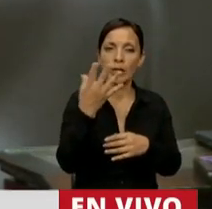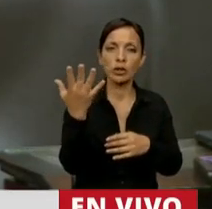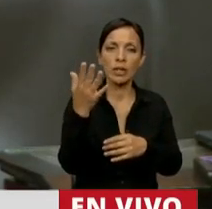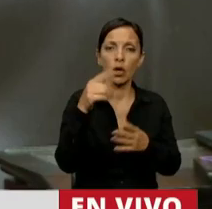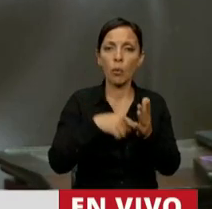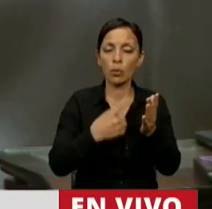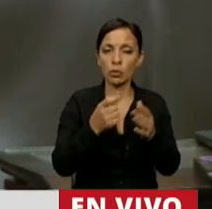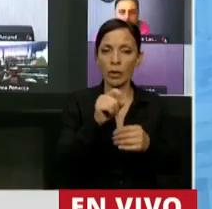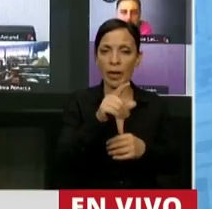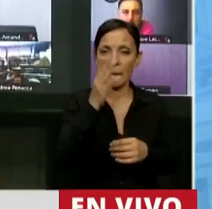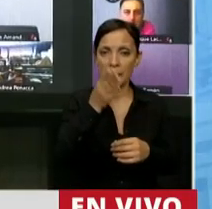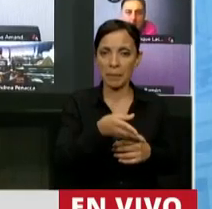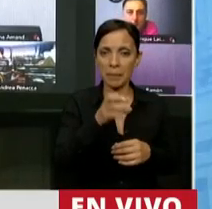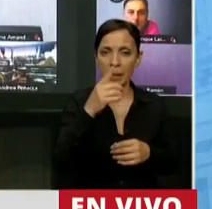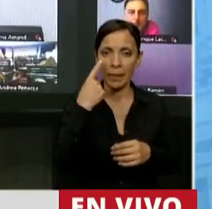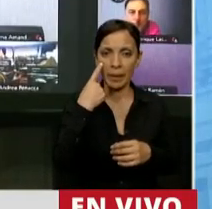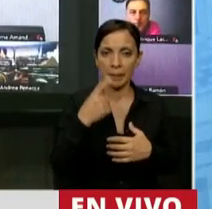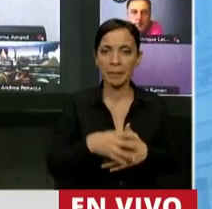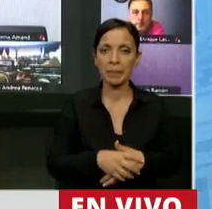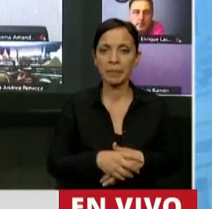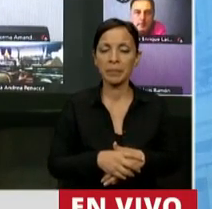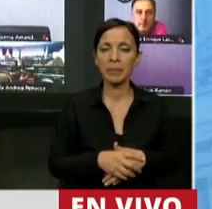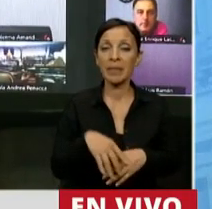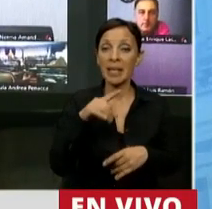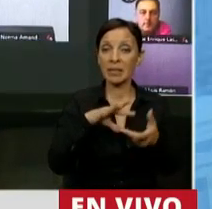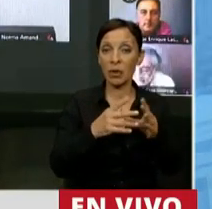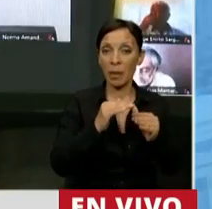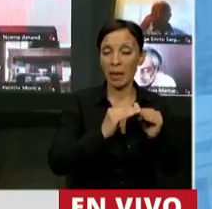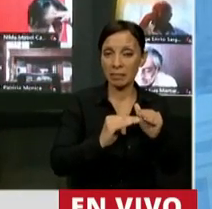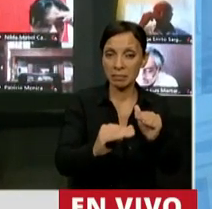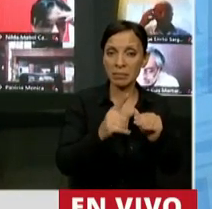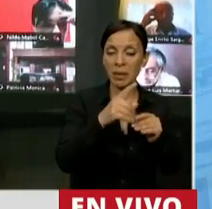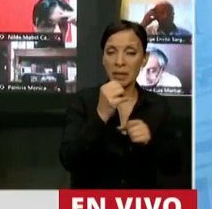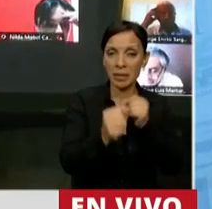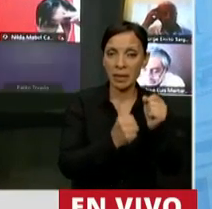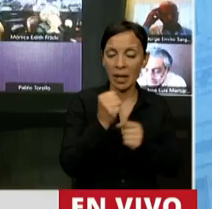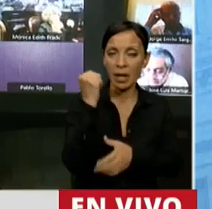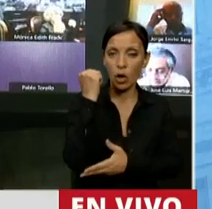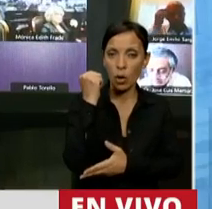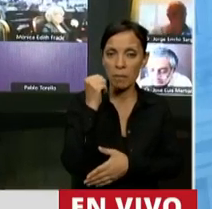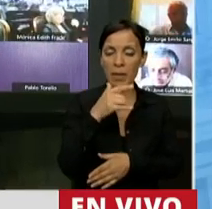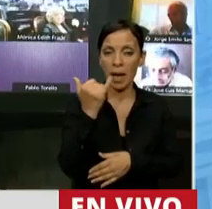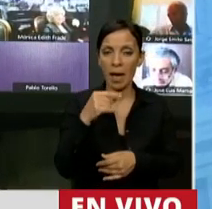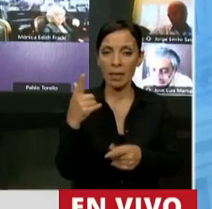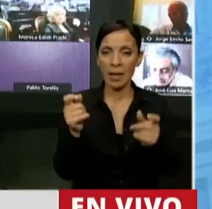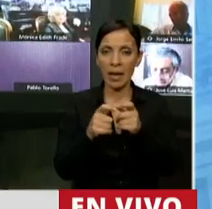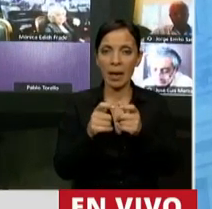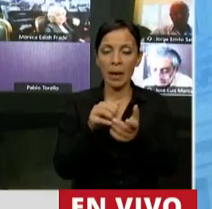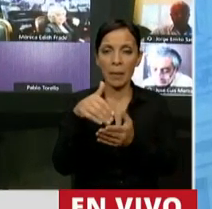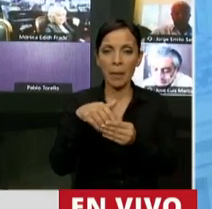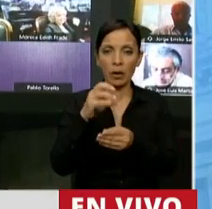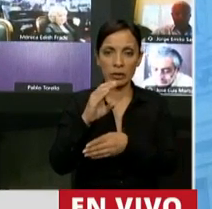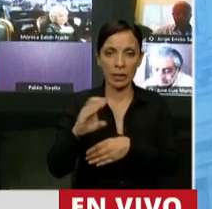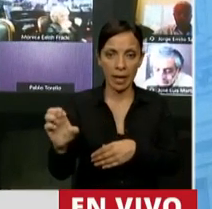PBI de déficit. Una parte importante de ese déficit financiado con emisión del Banco Central, emisión que por supuesto no se